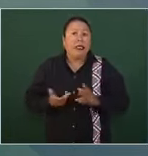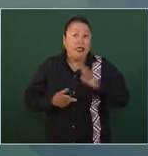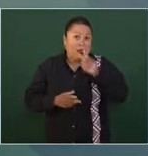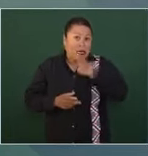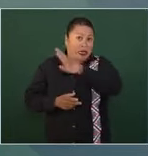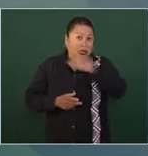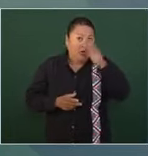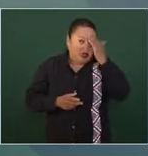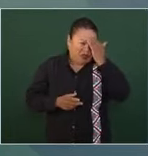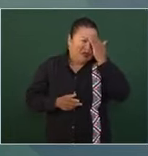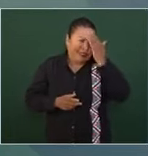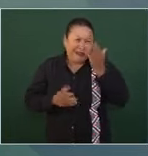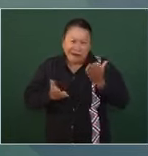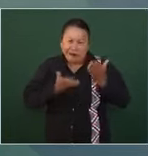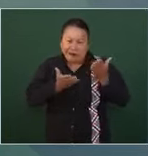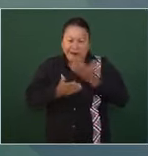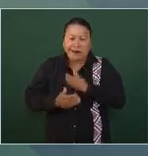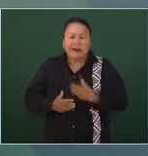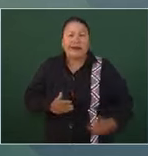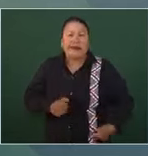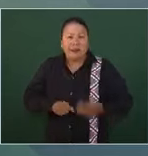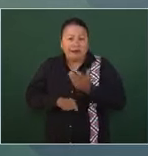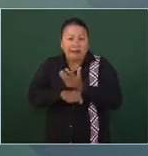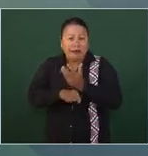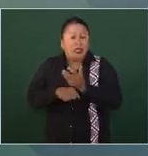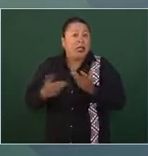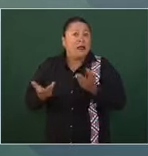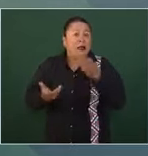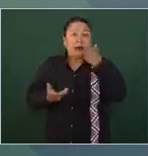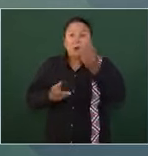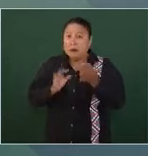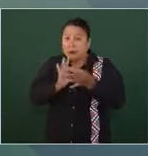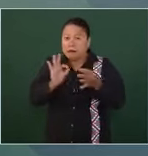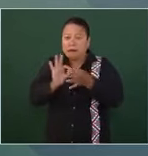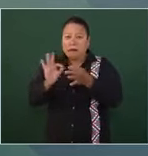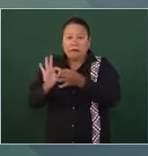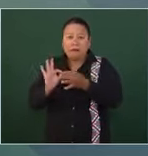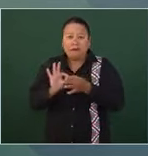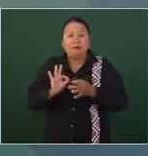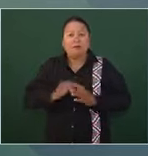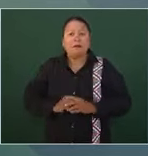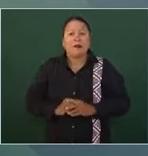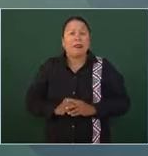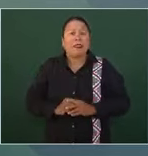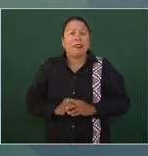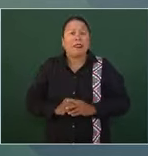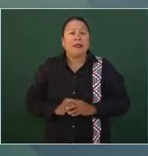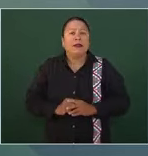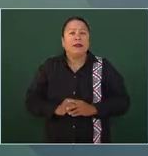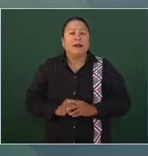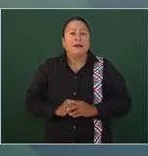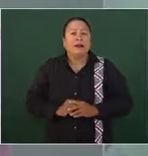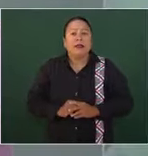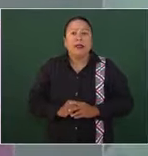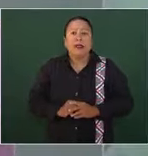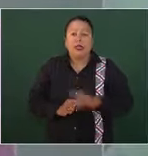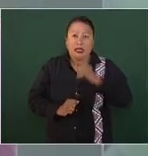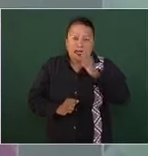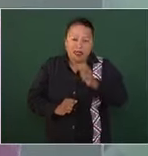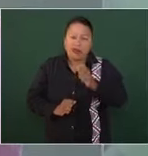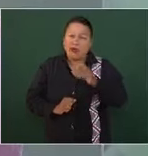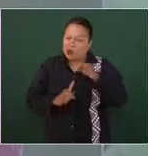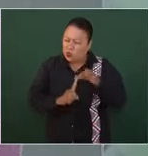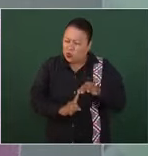reconocimiento, aclarar de que un distintivo del gobierno